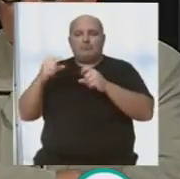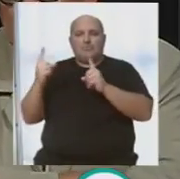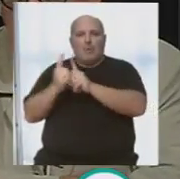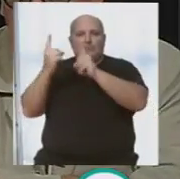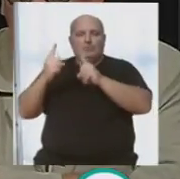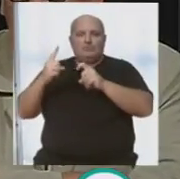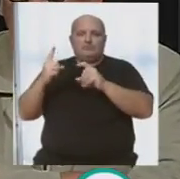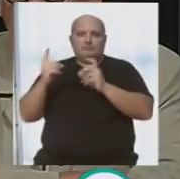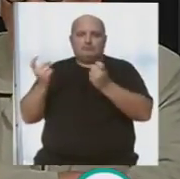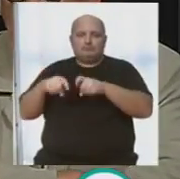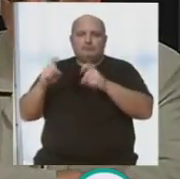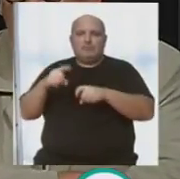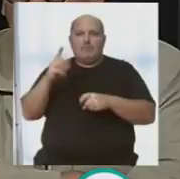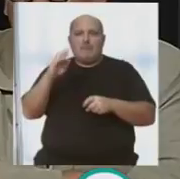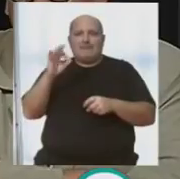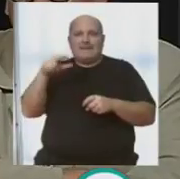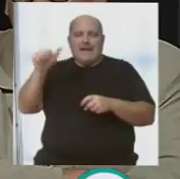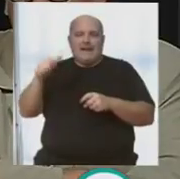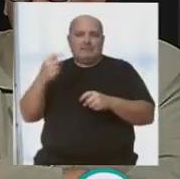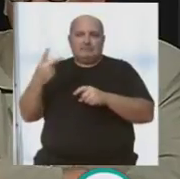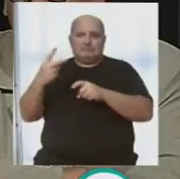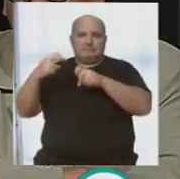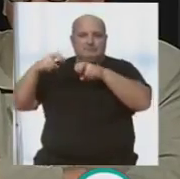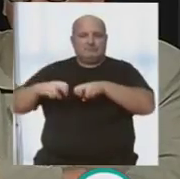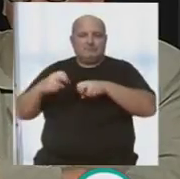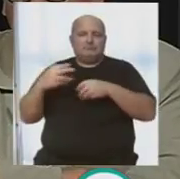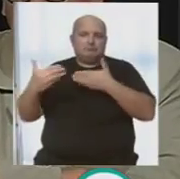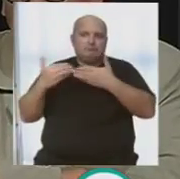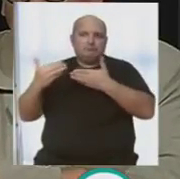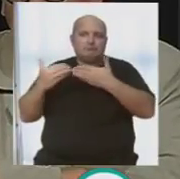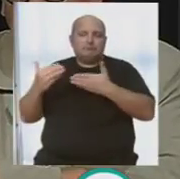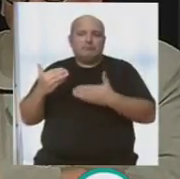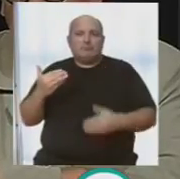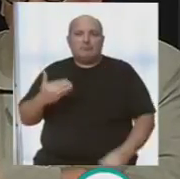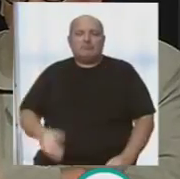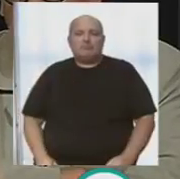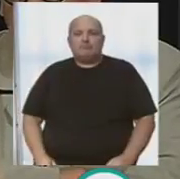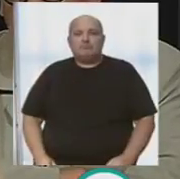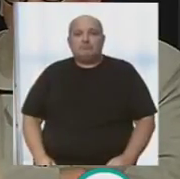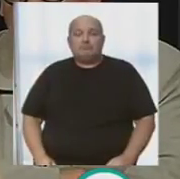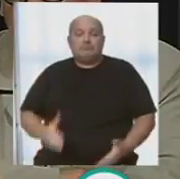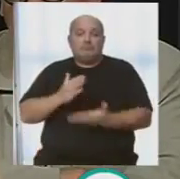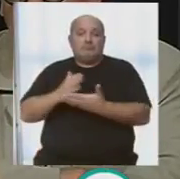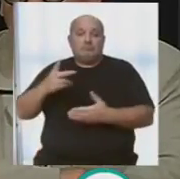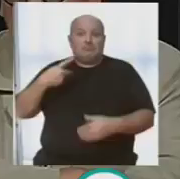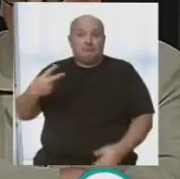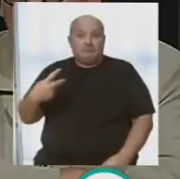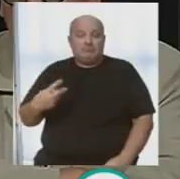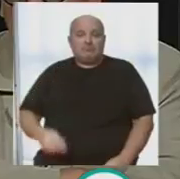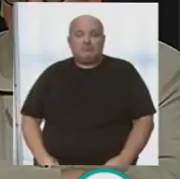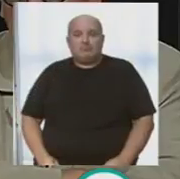encuentros, Fali Pastrana y yo. Y al final, tanto por su parte como por la mía,